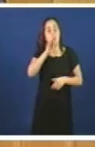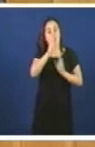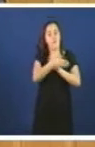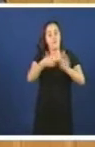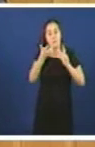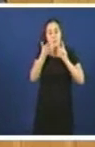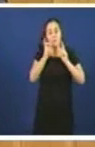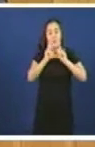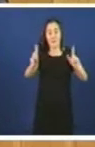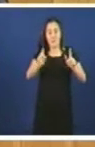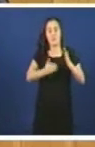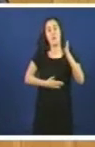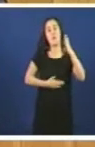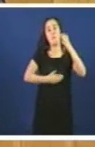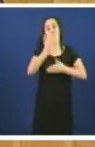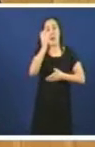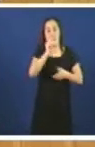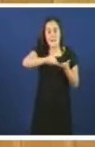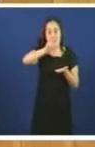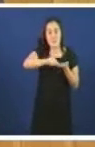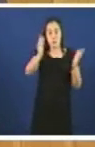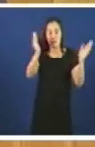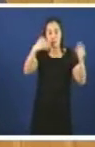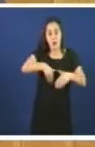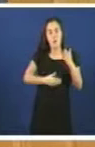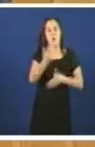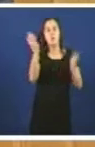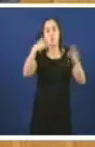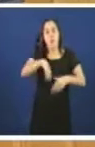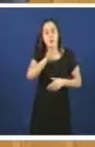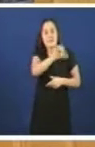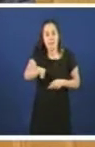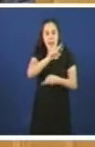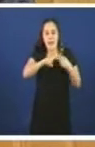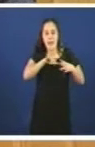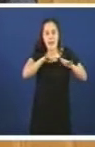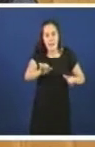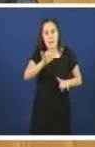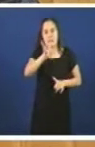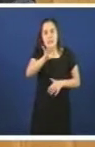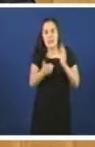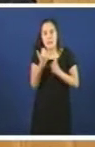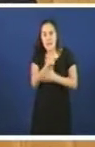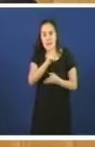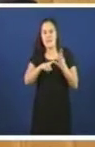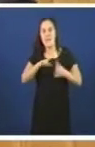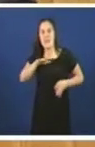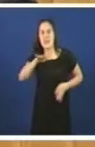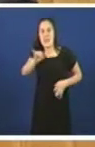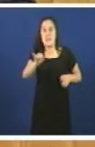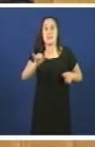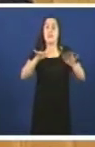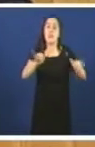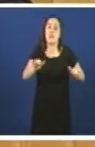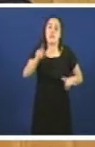prensa escrita ningún medio de comunicación en galego nin sornal, nin semanario, nin quencenario. Non hai nada. E o resto dos medios reduciron ostensivelmente